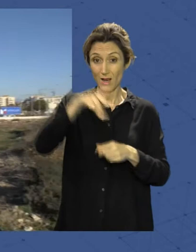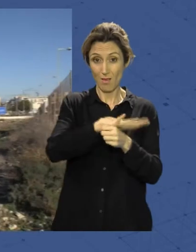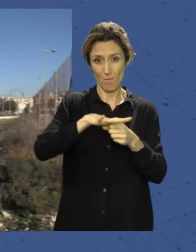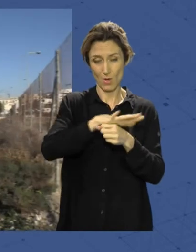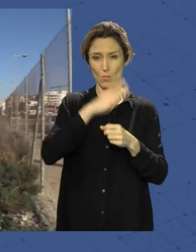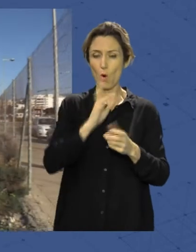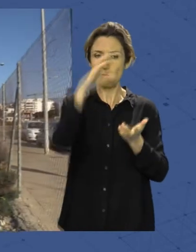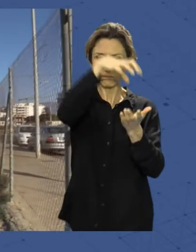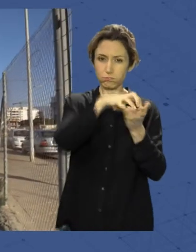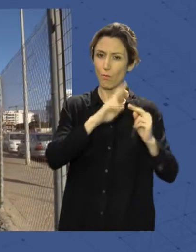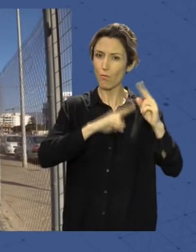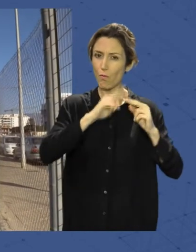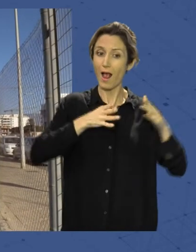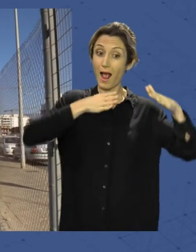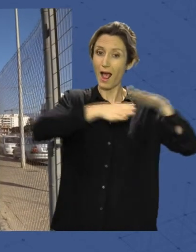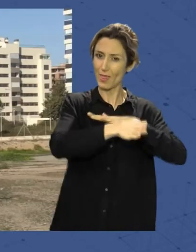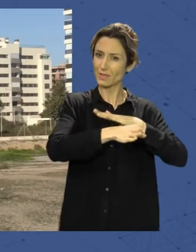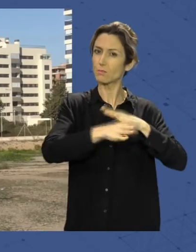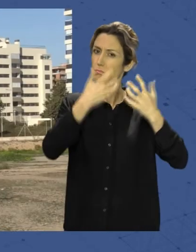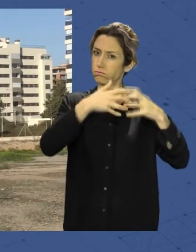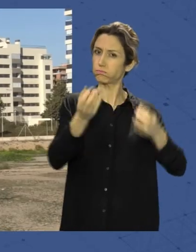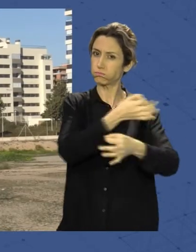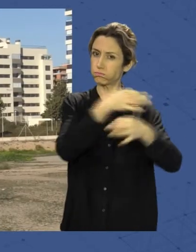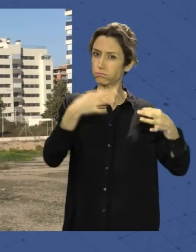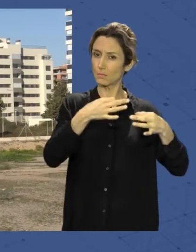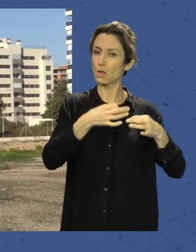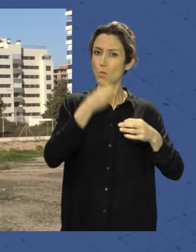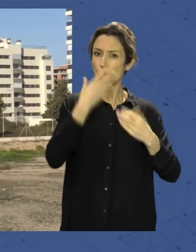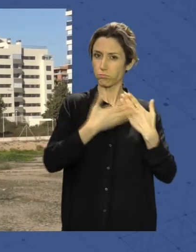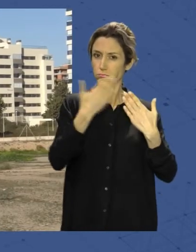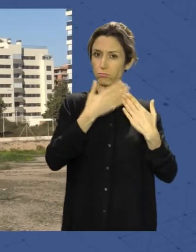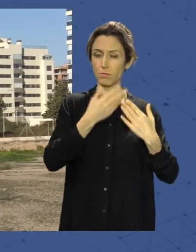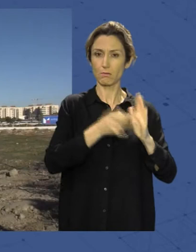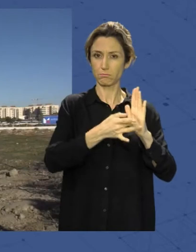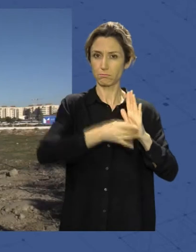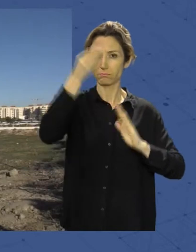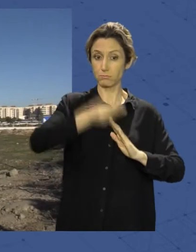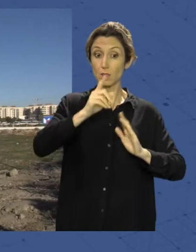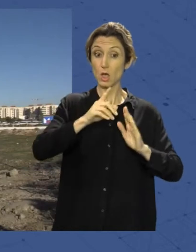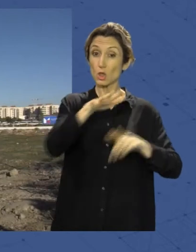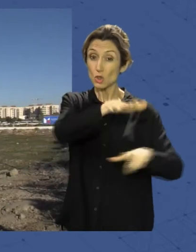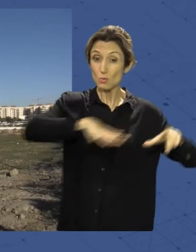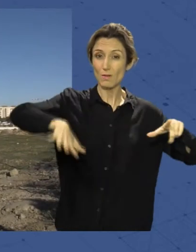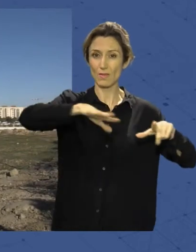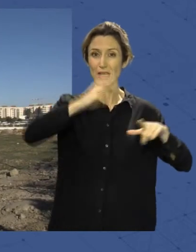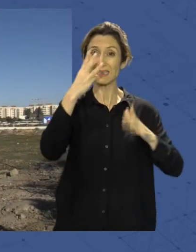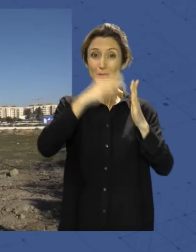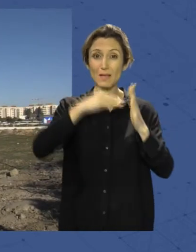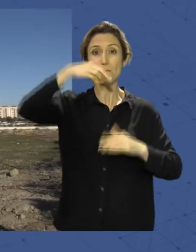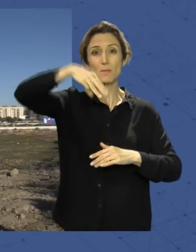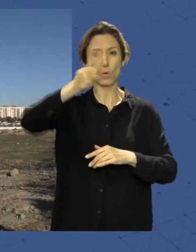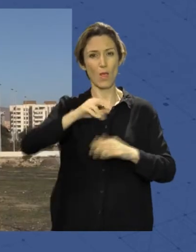unas instalaciones funcionales y accesibles, un edificio versátil y eficiente, que vendrá a sumar una superficie de casi 3.000 metros cuadrados,